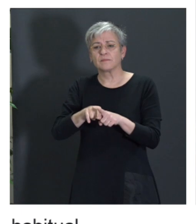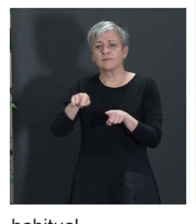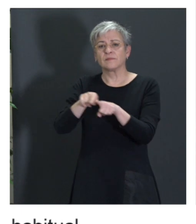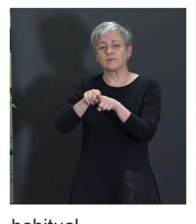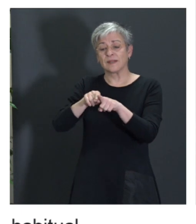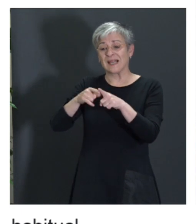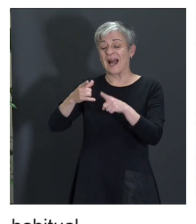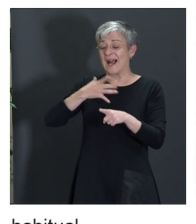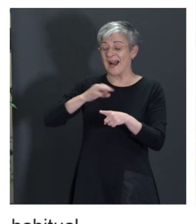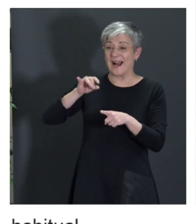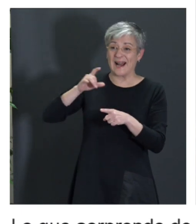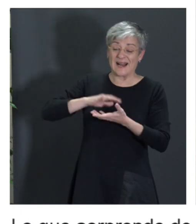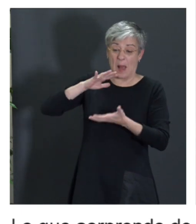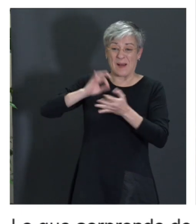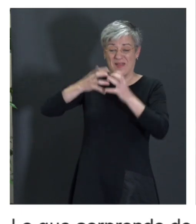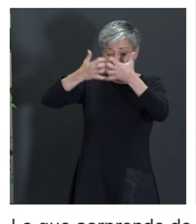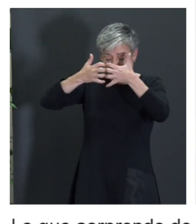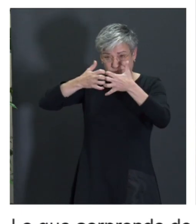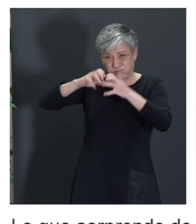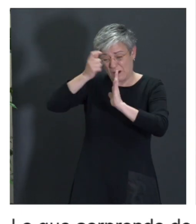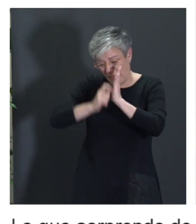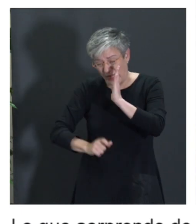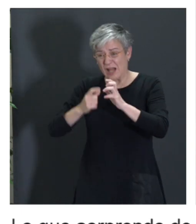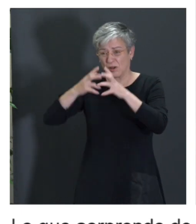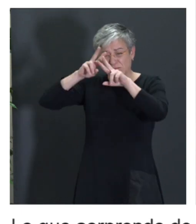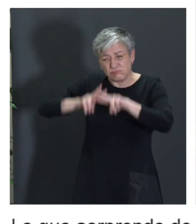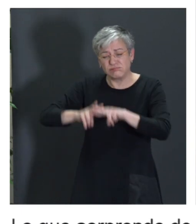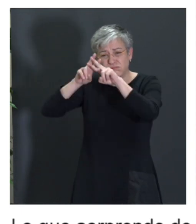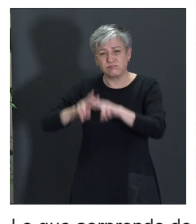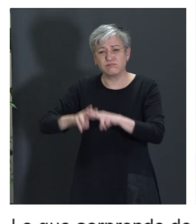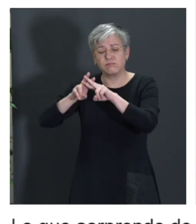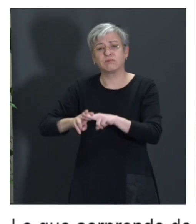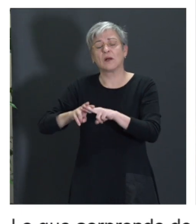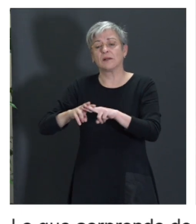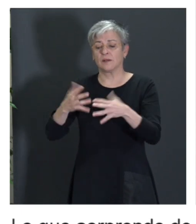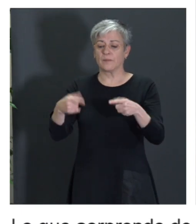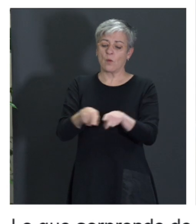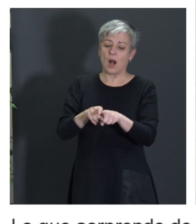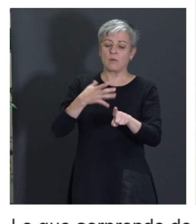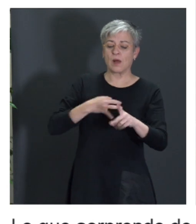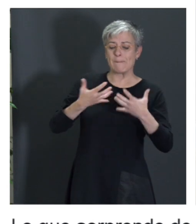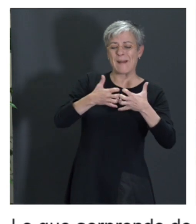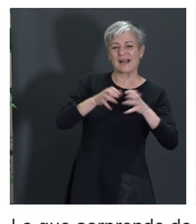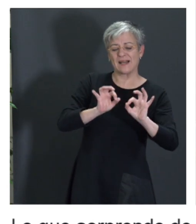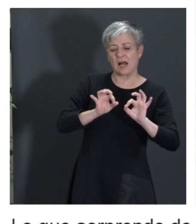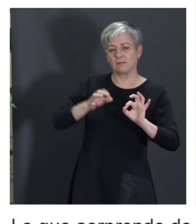de computación consigue que puedan las máquinas razonar, aprender,